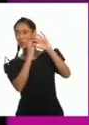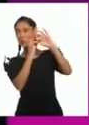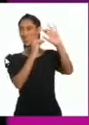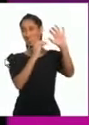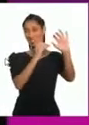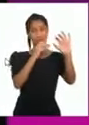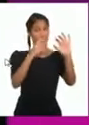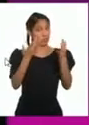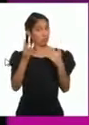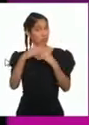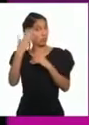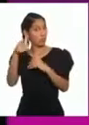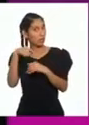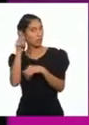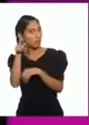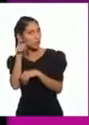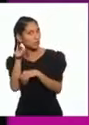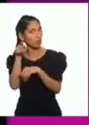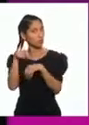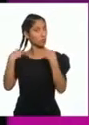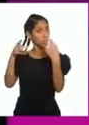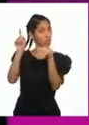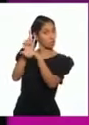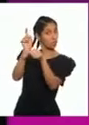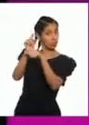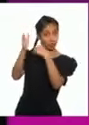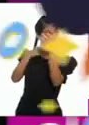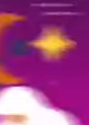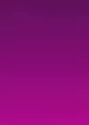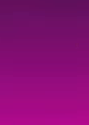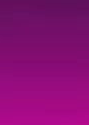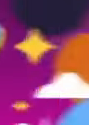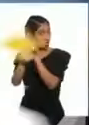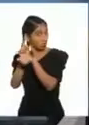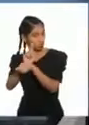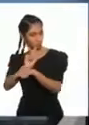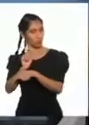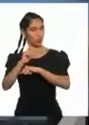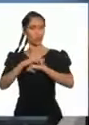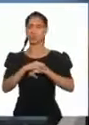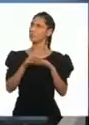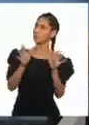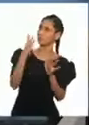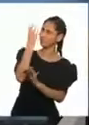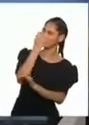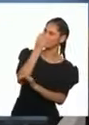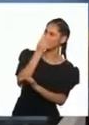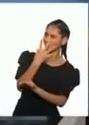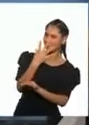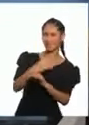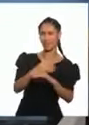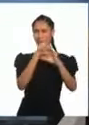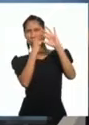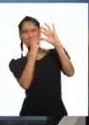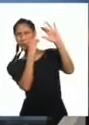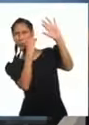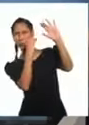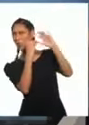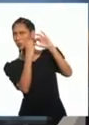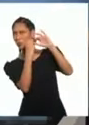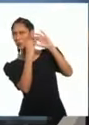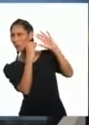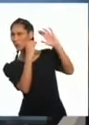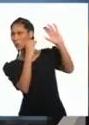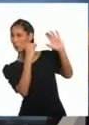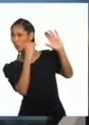Porque para ser maestro hay que saber cualquiera, no es. ¡Qué bonito toca el clarín,